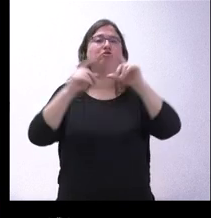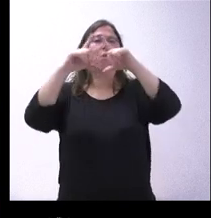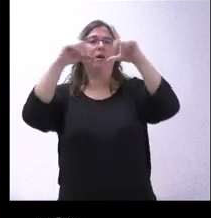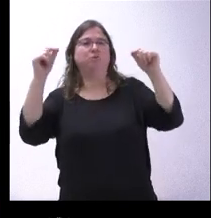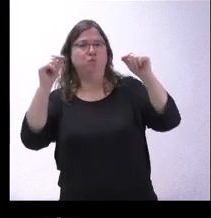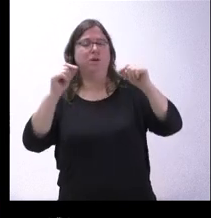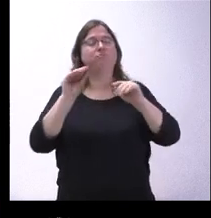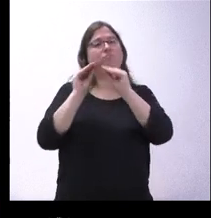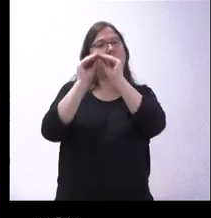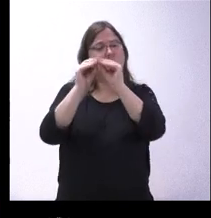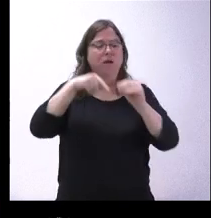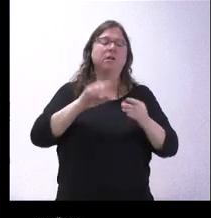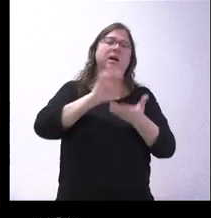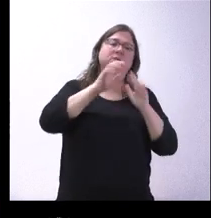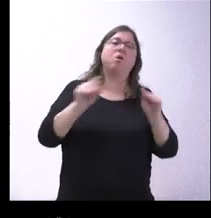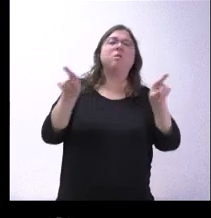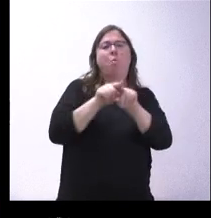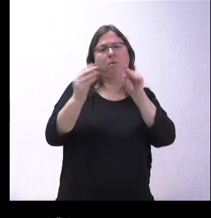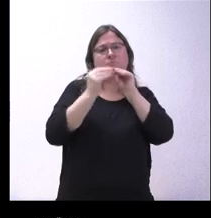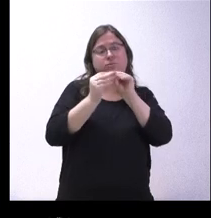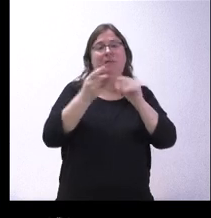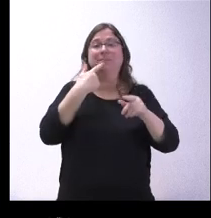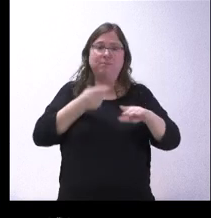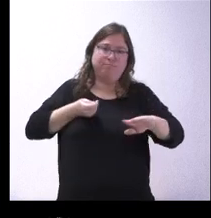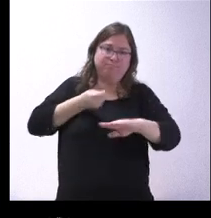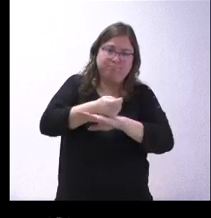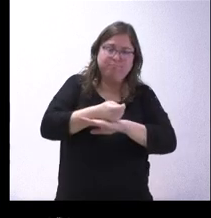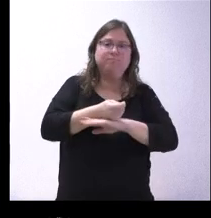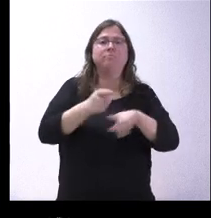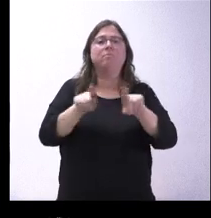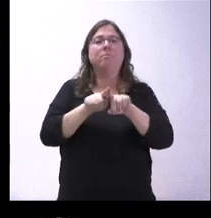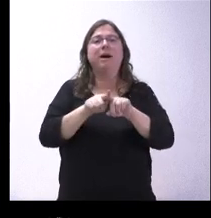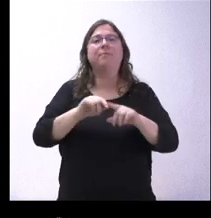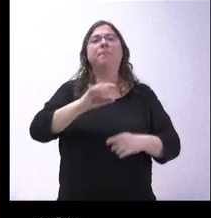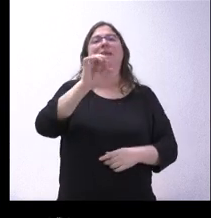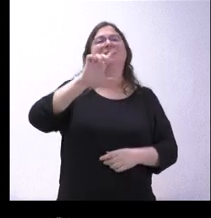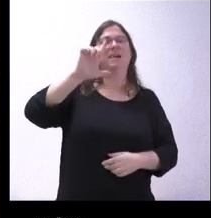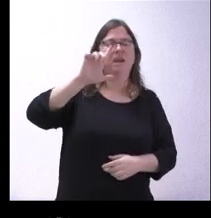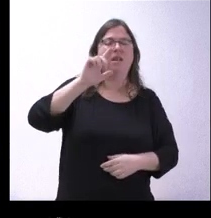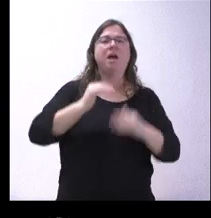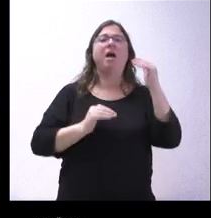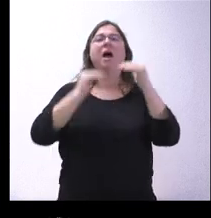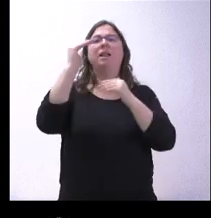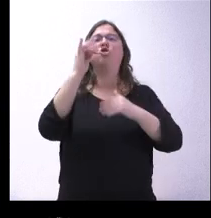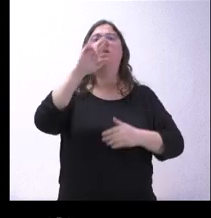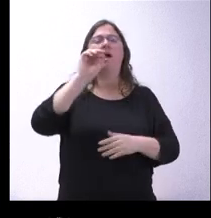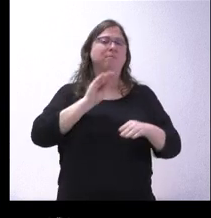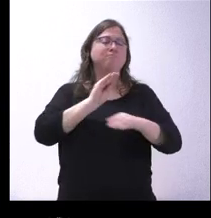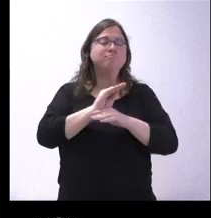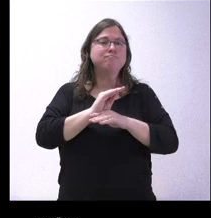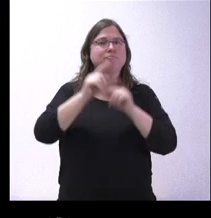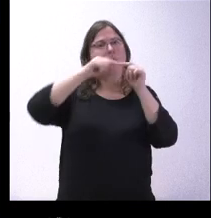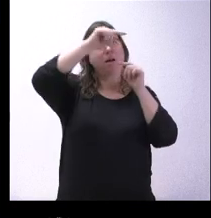la vertiente asturiana. Reclaman, por lo tanto, que la Junta invierta ese tramo del SIL, de Alto SIL y la Ciana, para poder